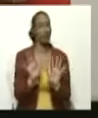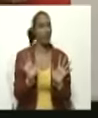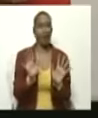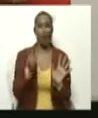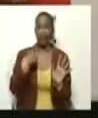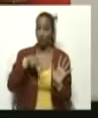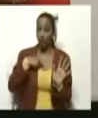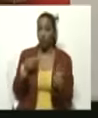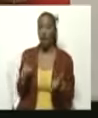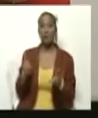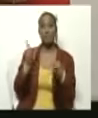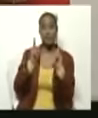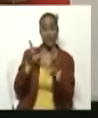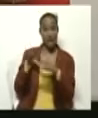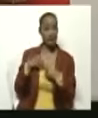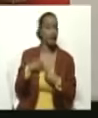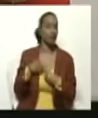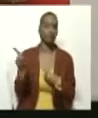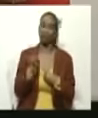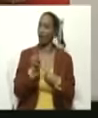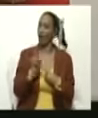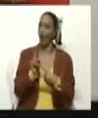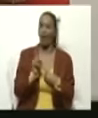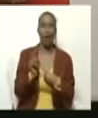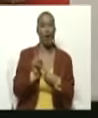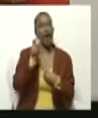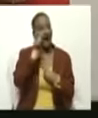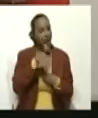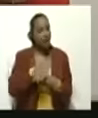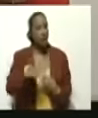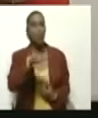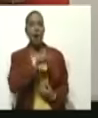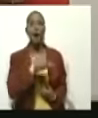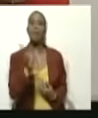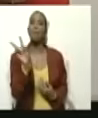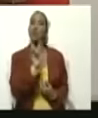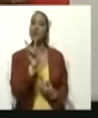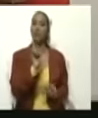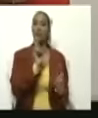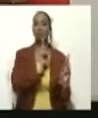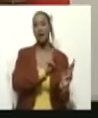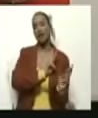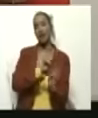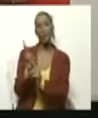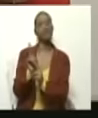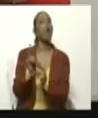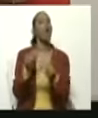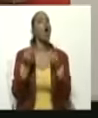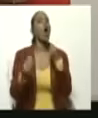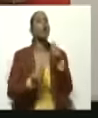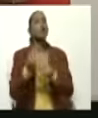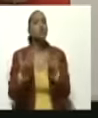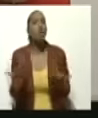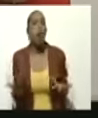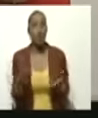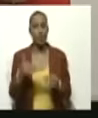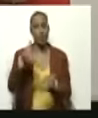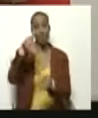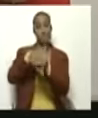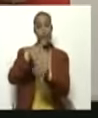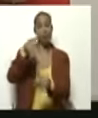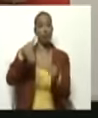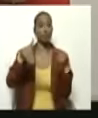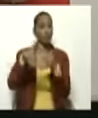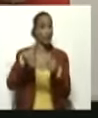permitir, no va a ocurrir. El pueblo de Venezuela va a responder con sus votos a estos intentos de